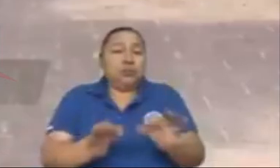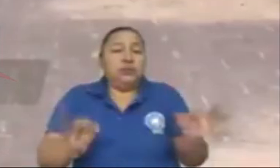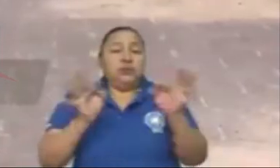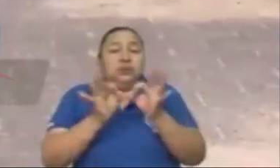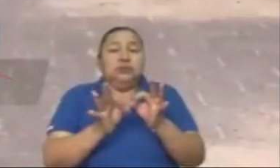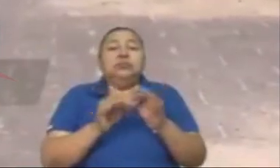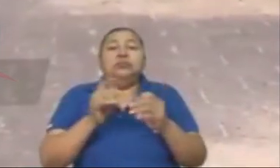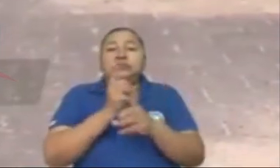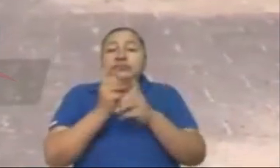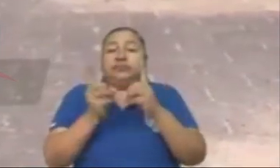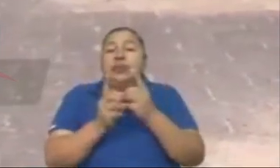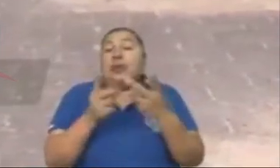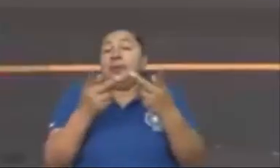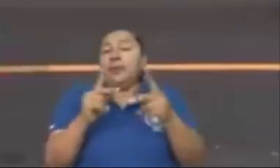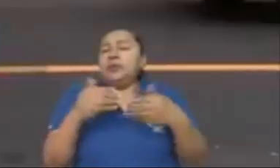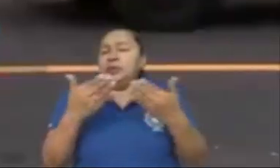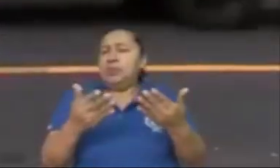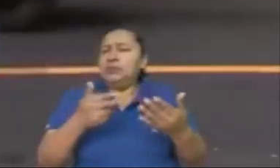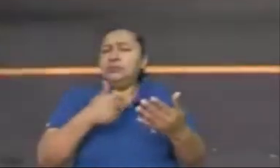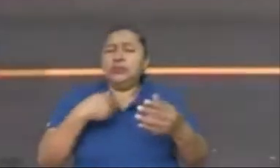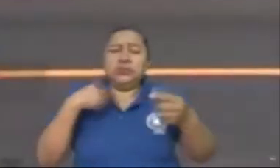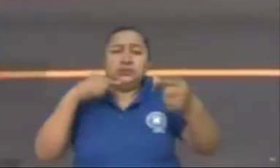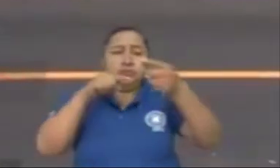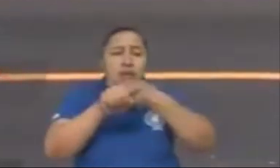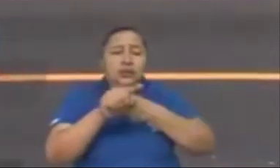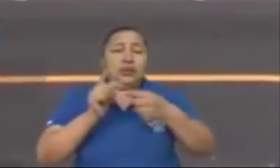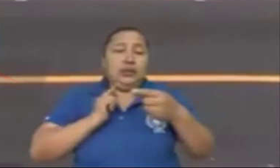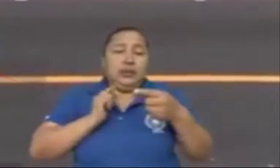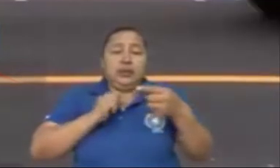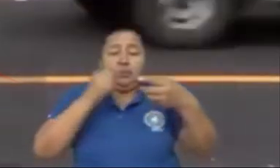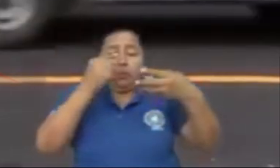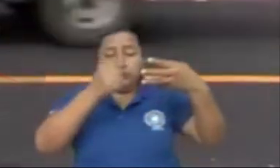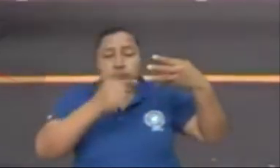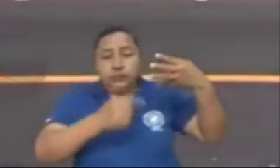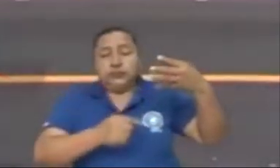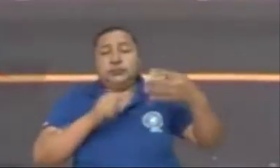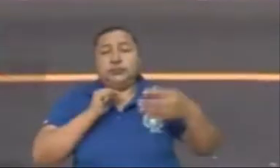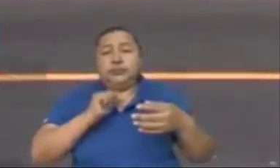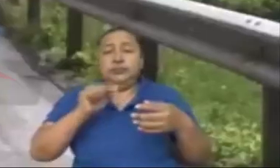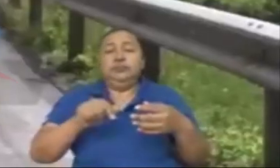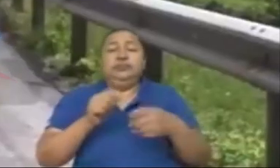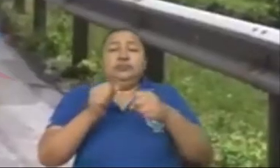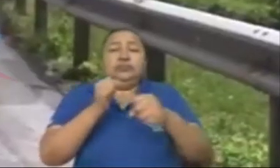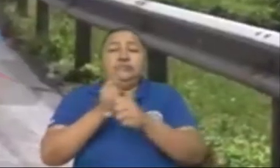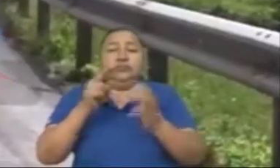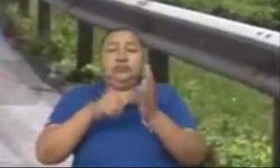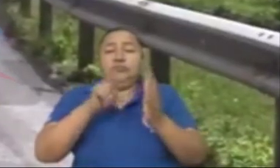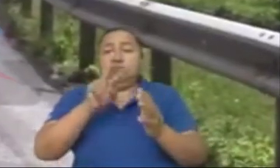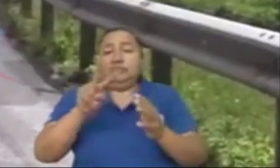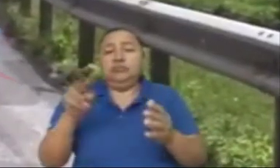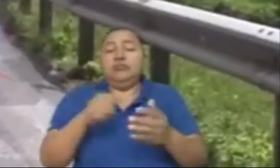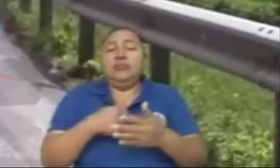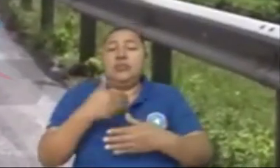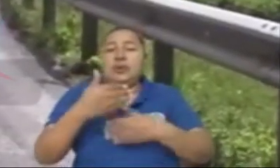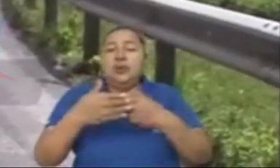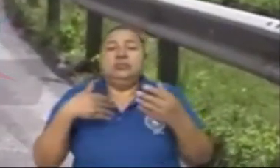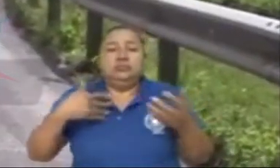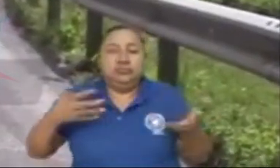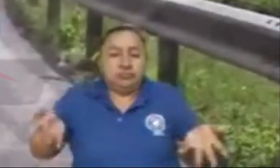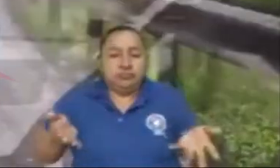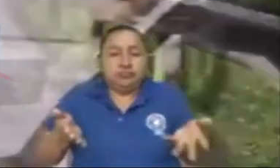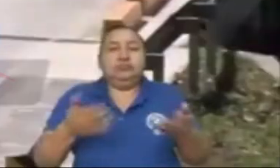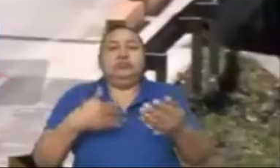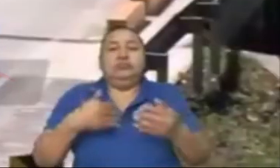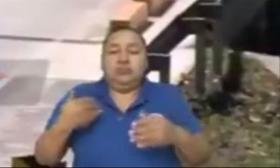ya parte de las metas que nos estamos proponiendo en el año 2022. Echar adelante todo un